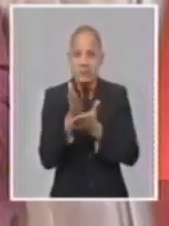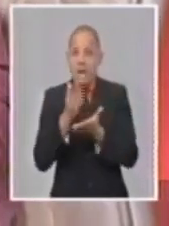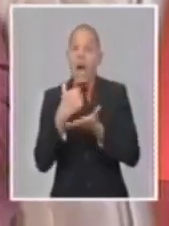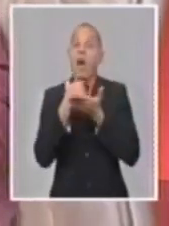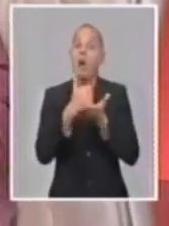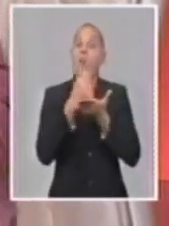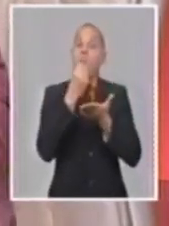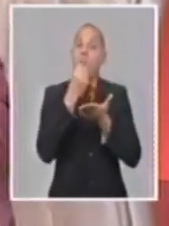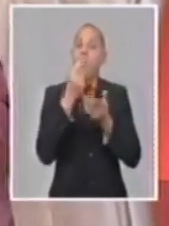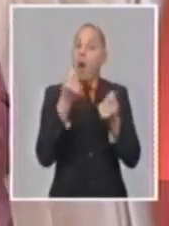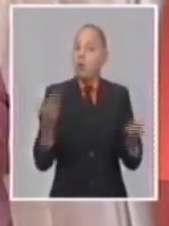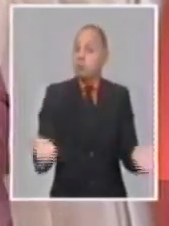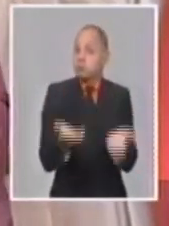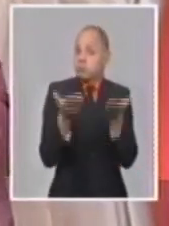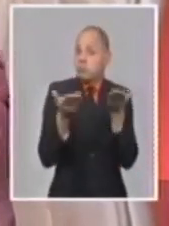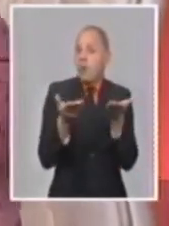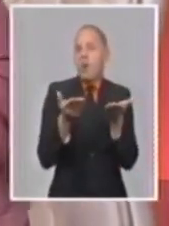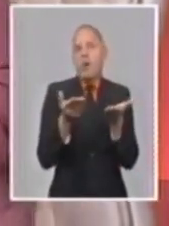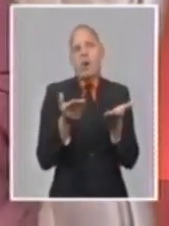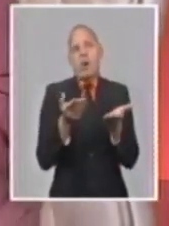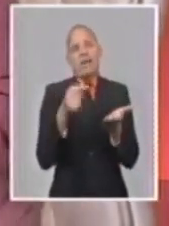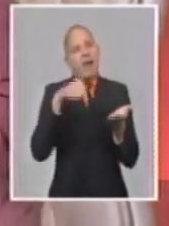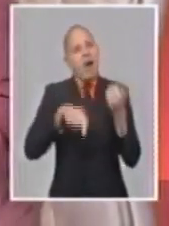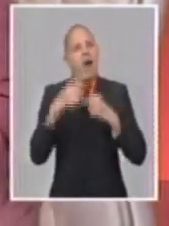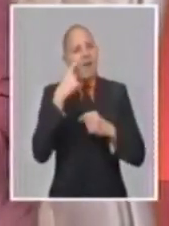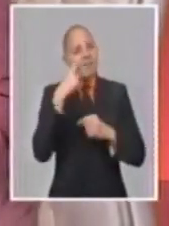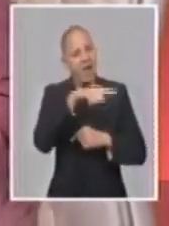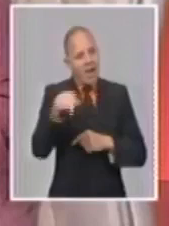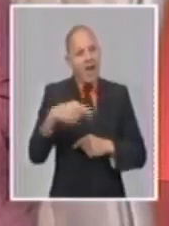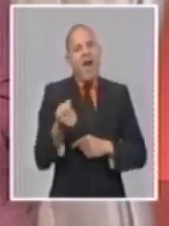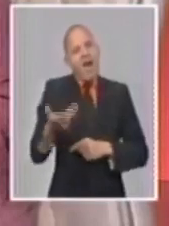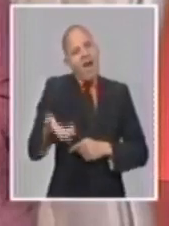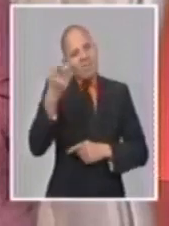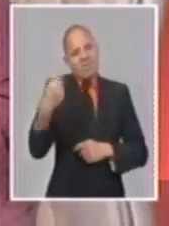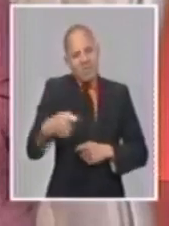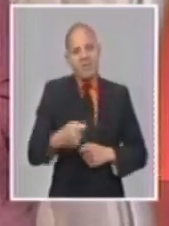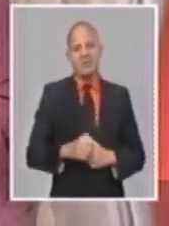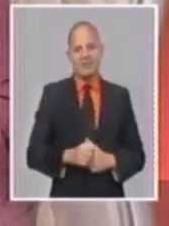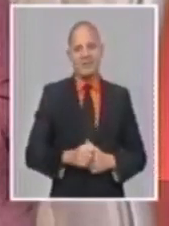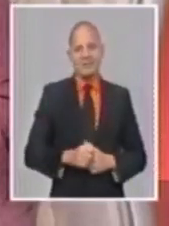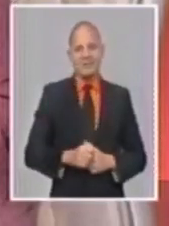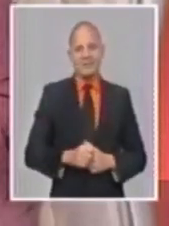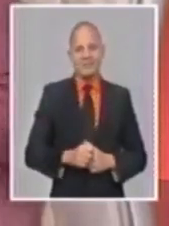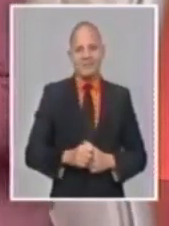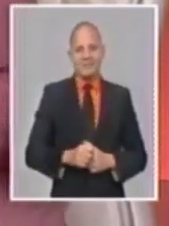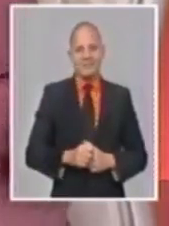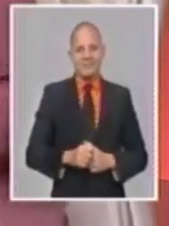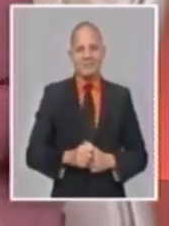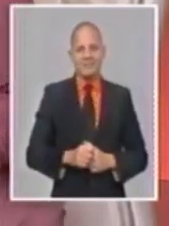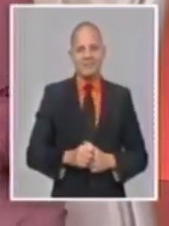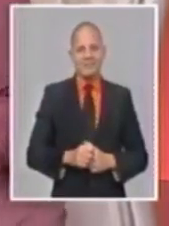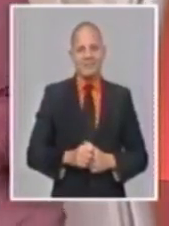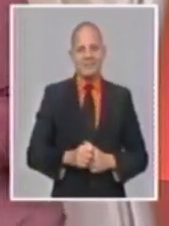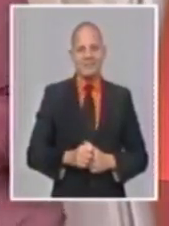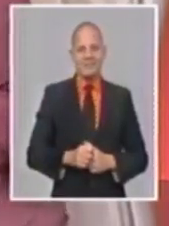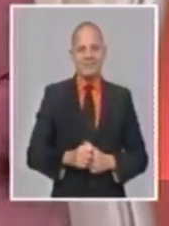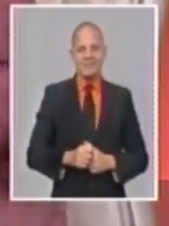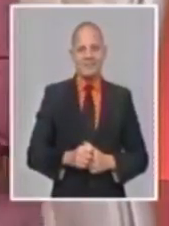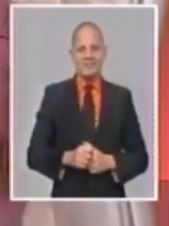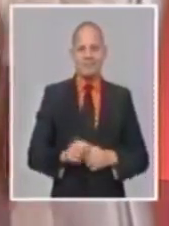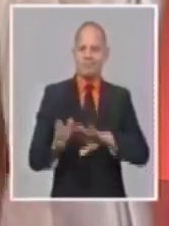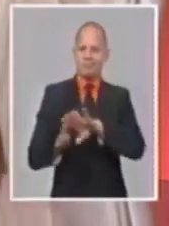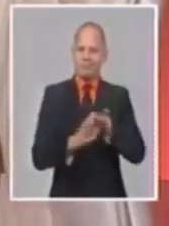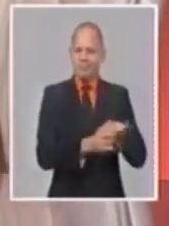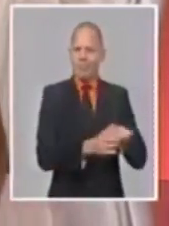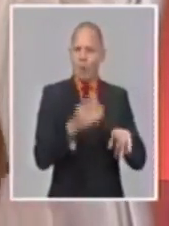desarrollo de la economía y sobre todo la generación de bienes y de servicios para la sociedad. Unido a